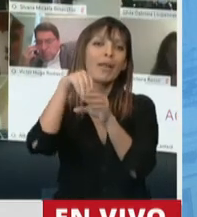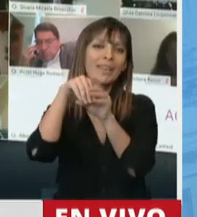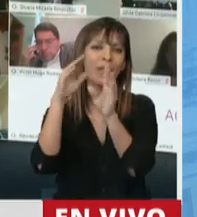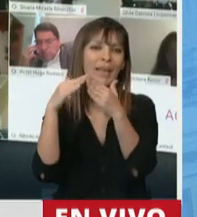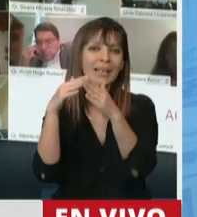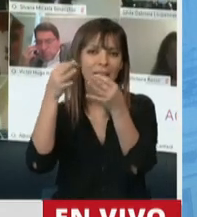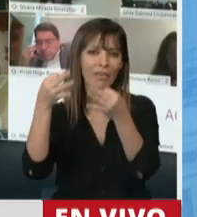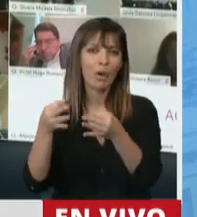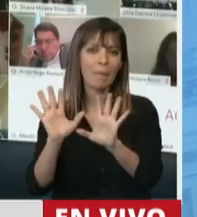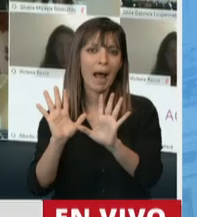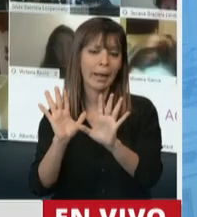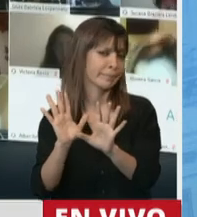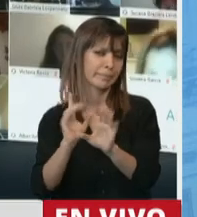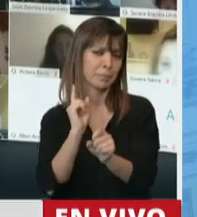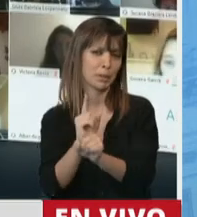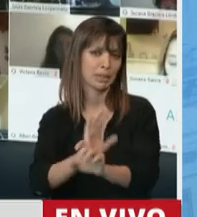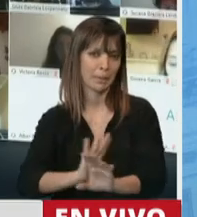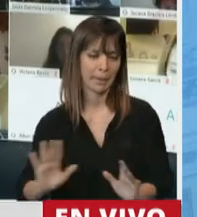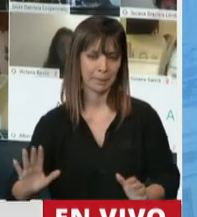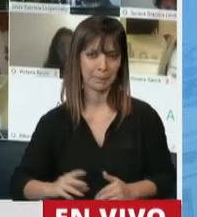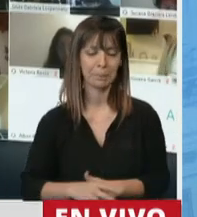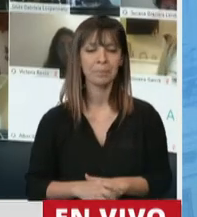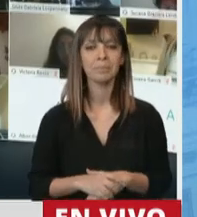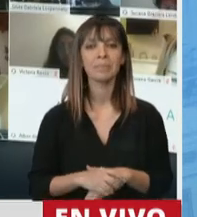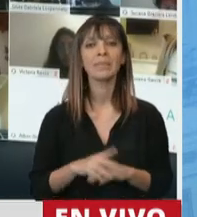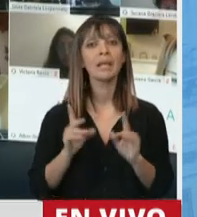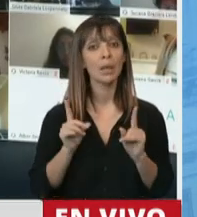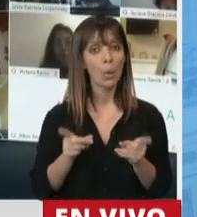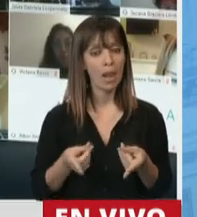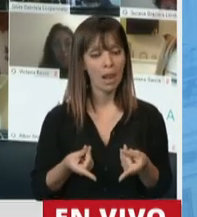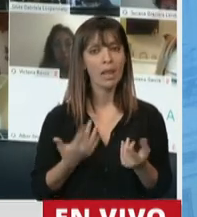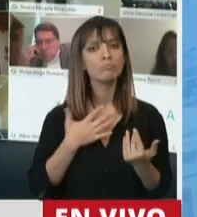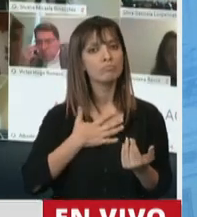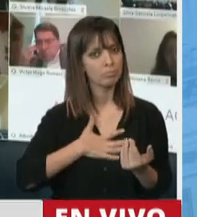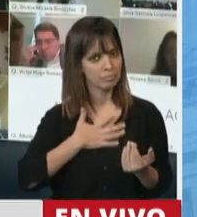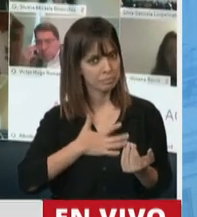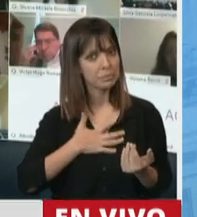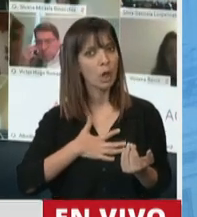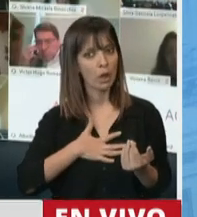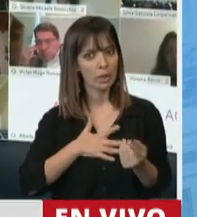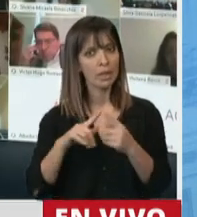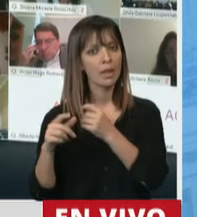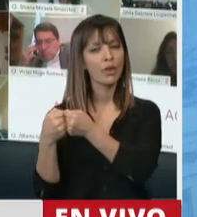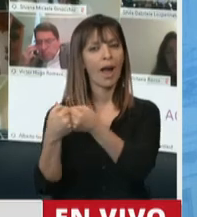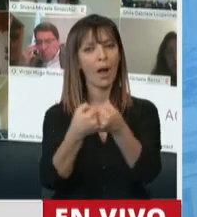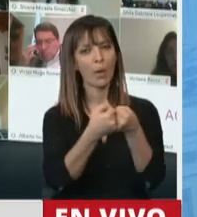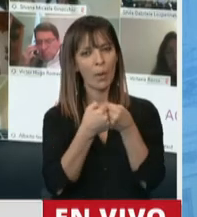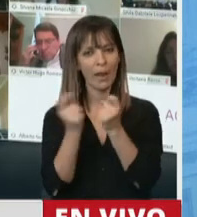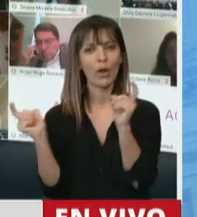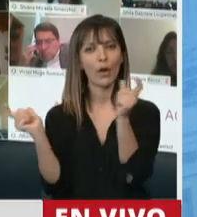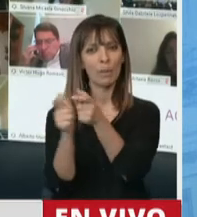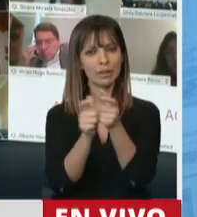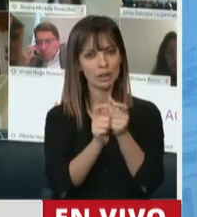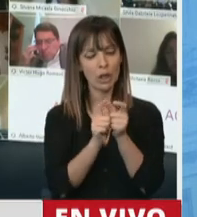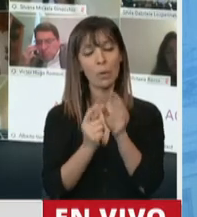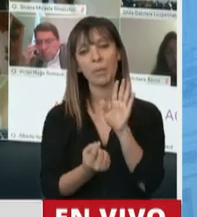productiva no se podría realizar. Sin embargo, celebramos el consenso de la comisión que ha